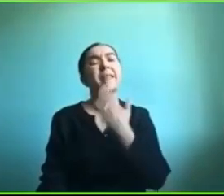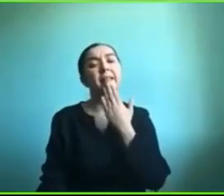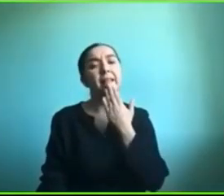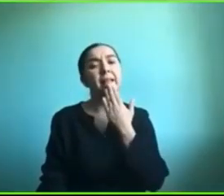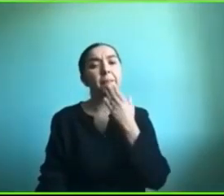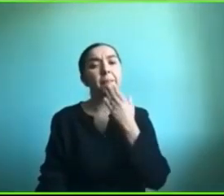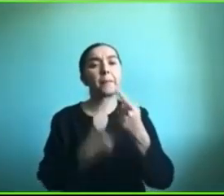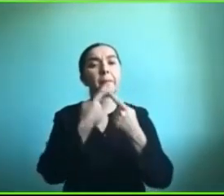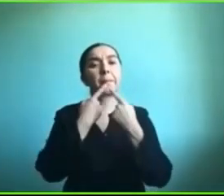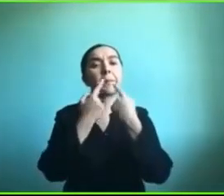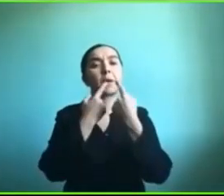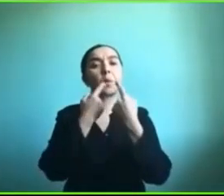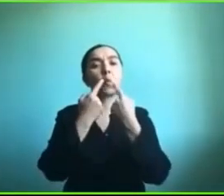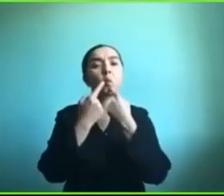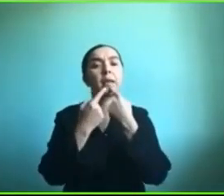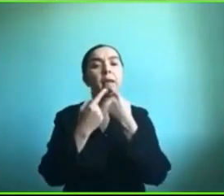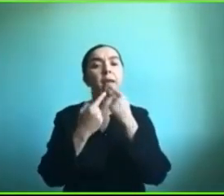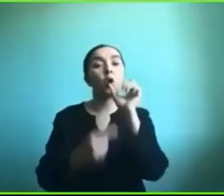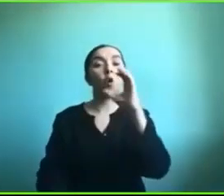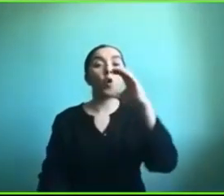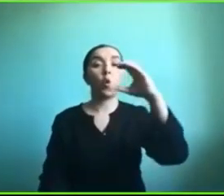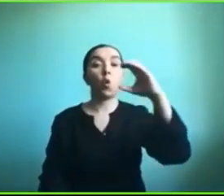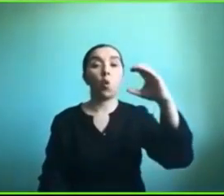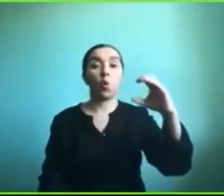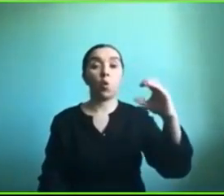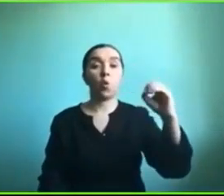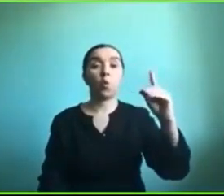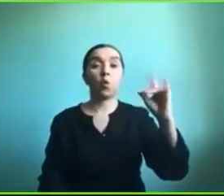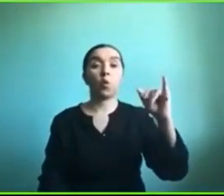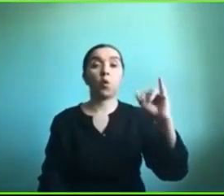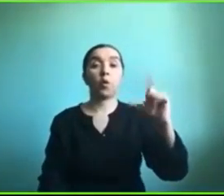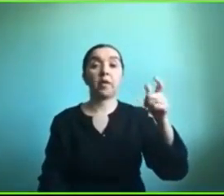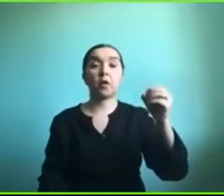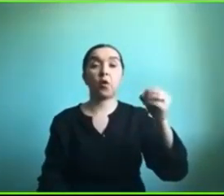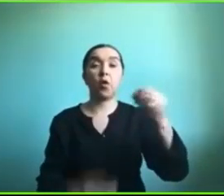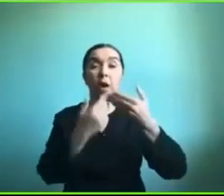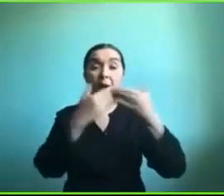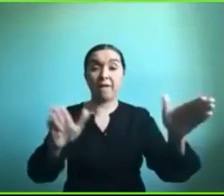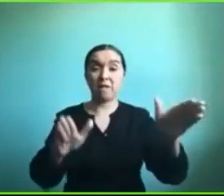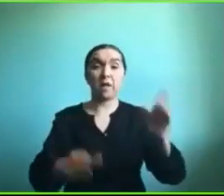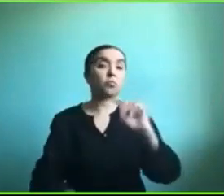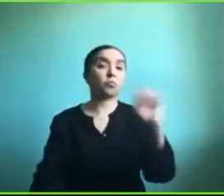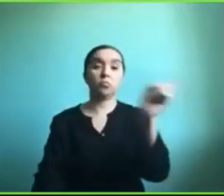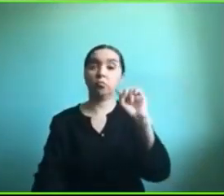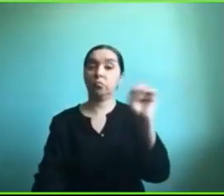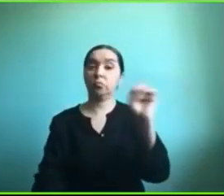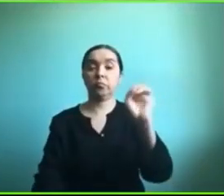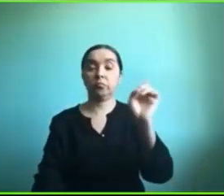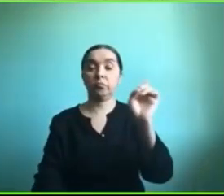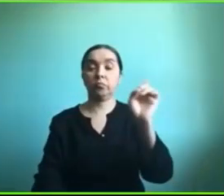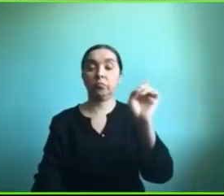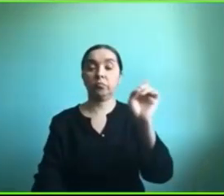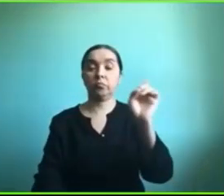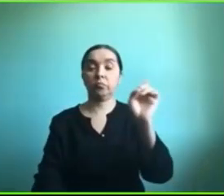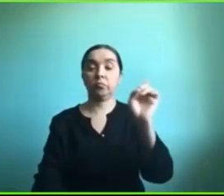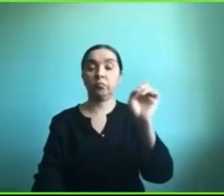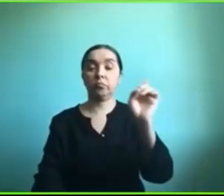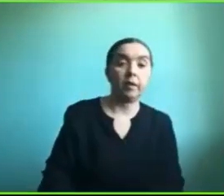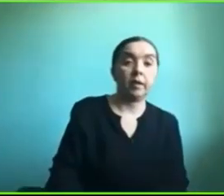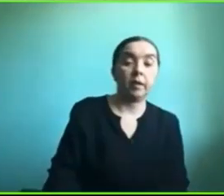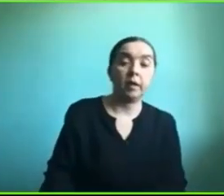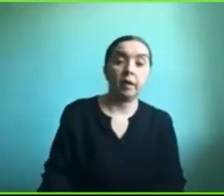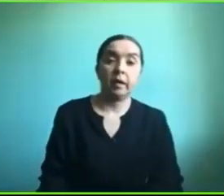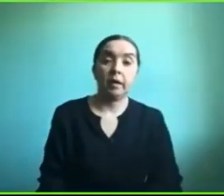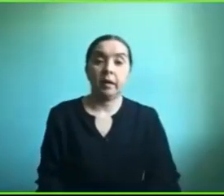código de los programas no son de código abierto pero sí a los que tenemos algunos sí son se pueden